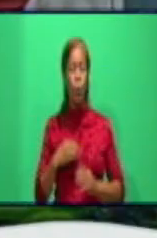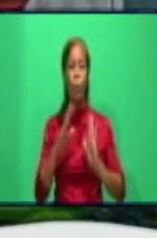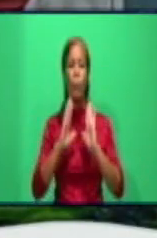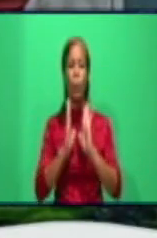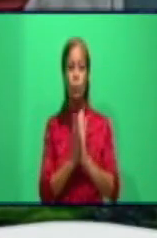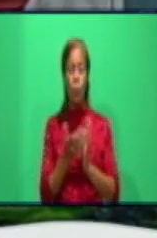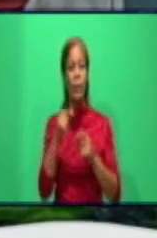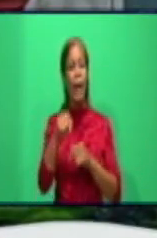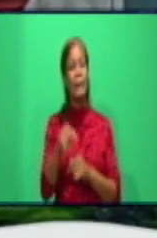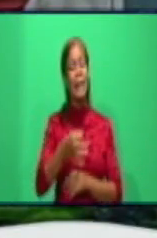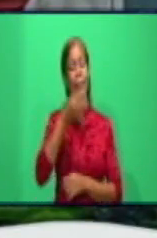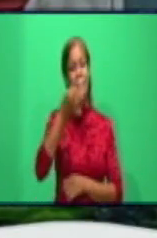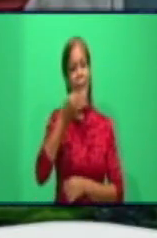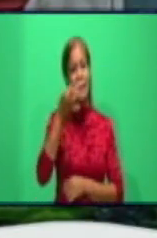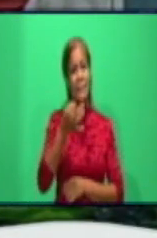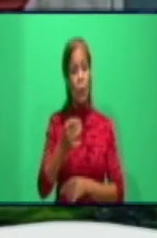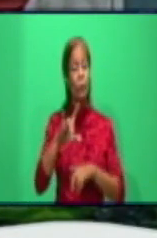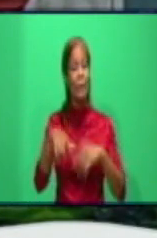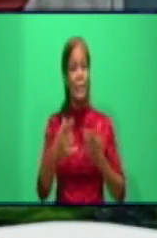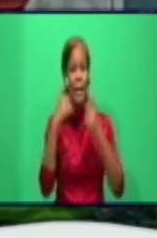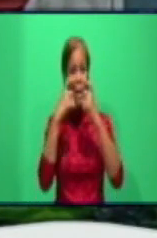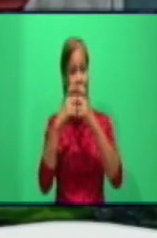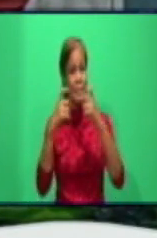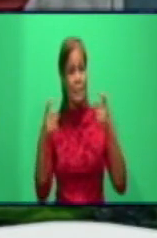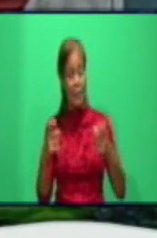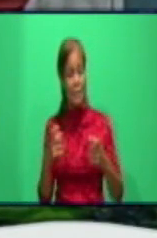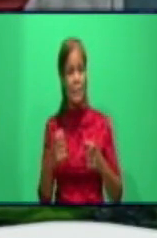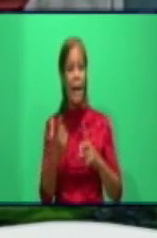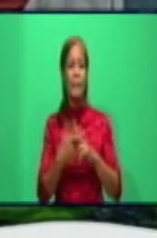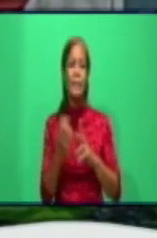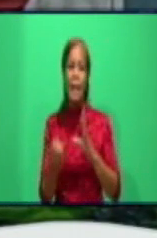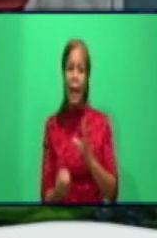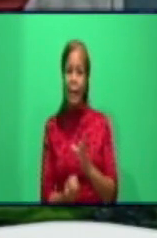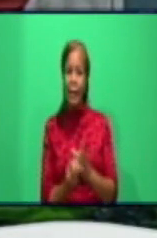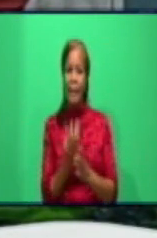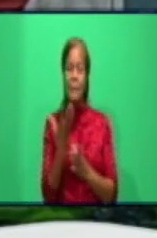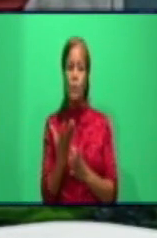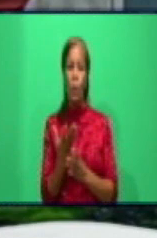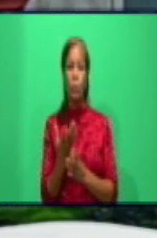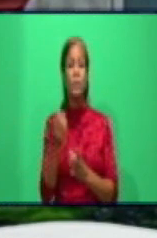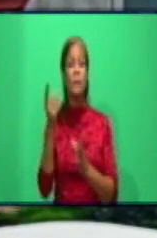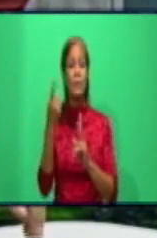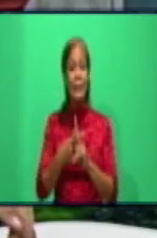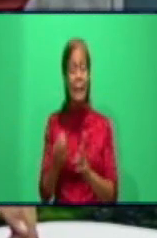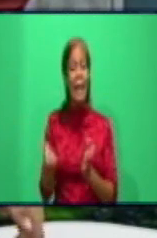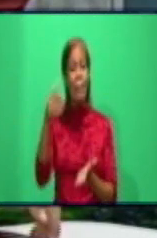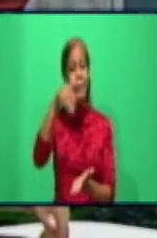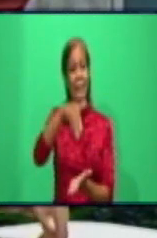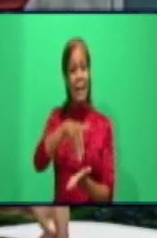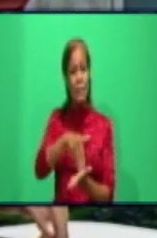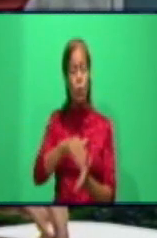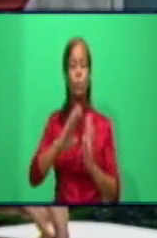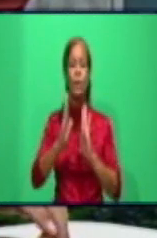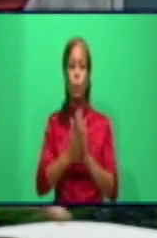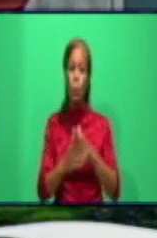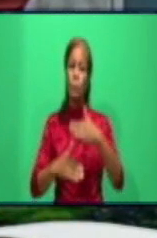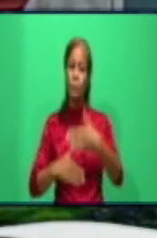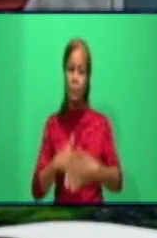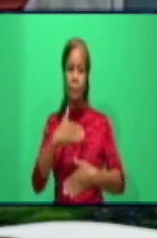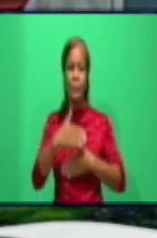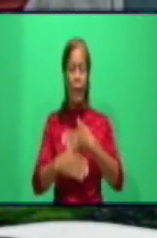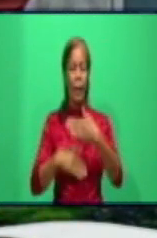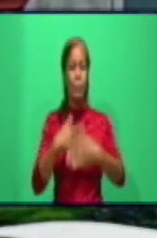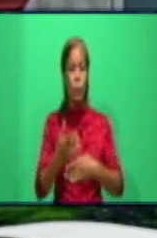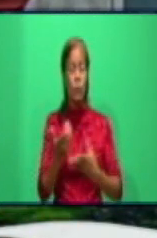explicación desde la ciencia, la creación del, o sea, la implementación y el protagonismo del Consejo